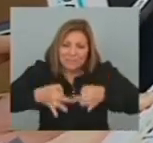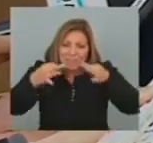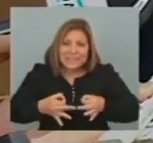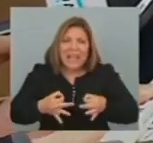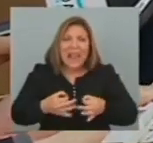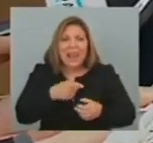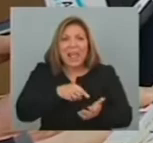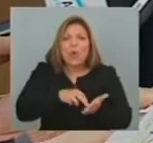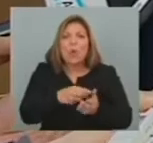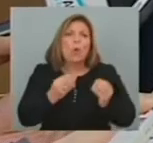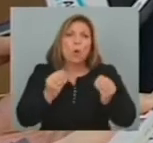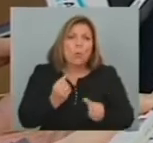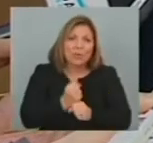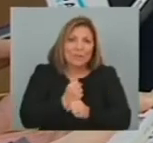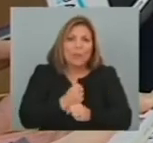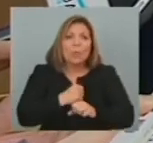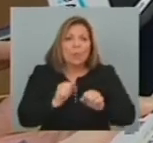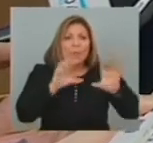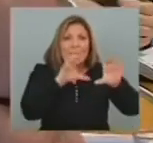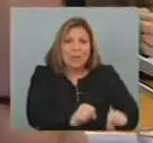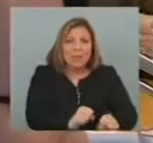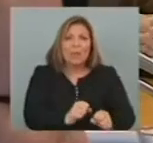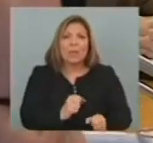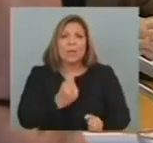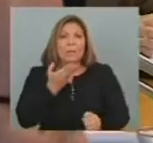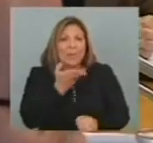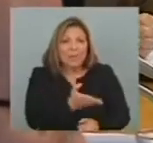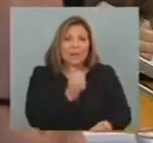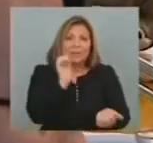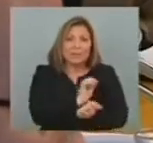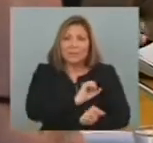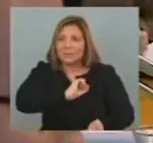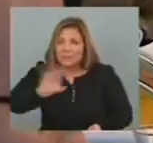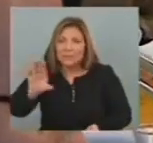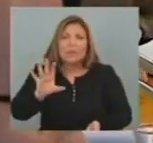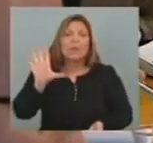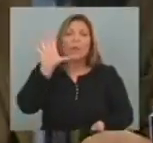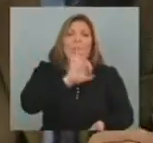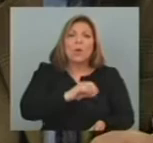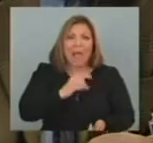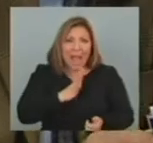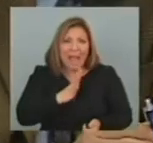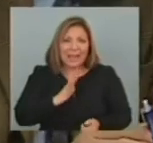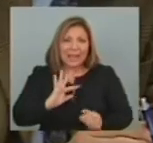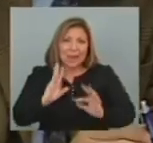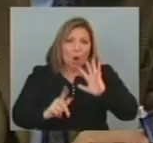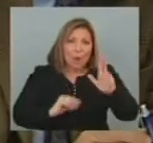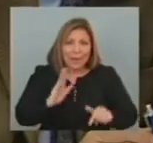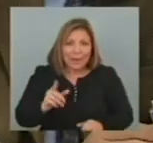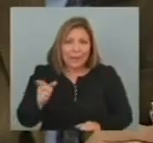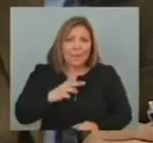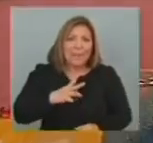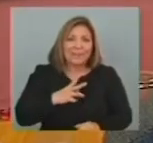Detener Procesar Y impedir Las interceptaciones Que delincuentes Realizan Permanentemente A los